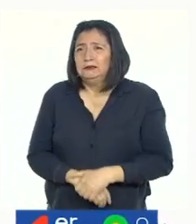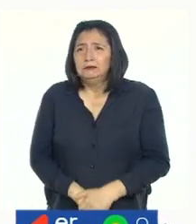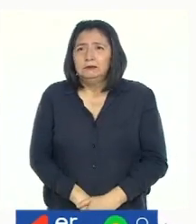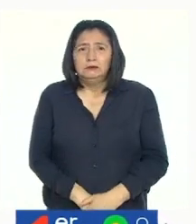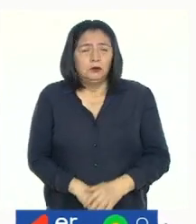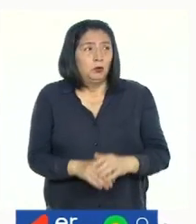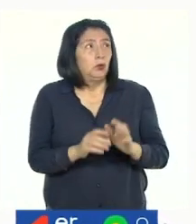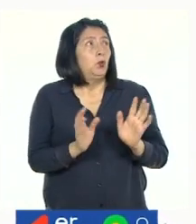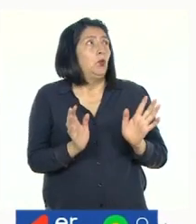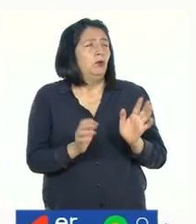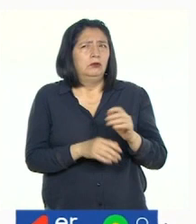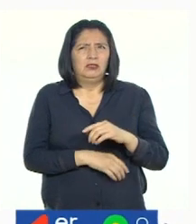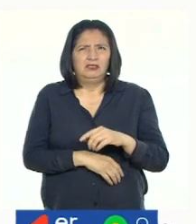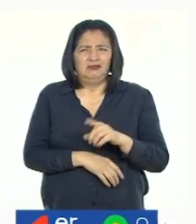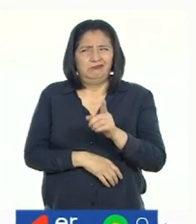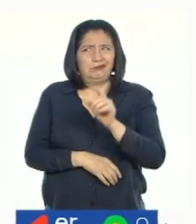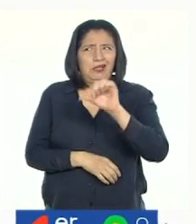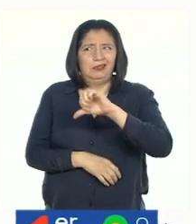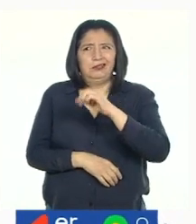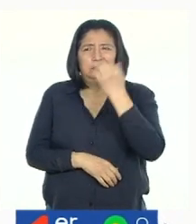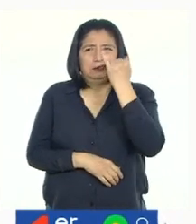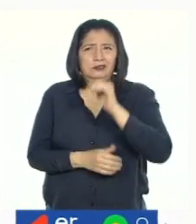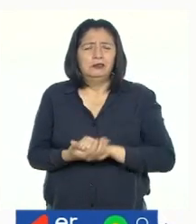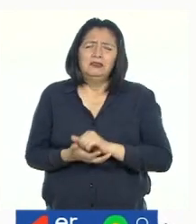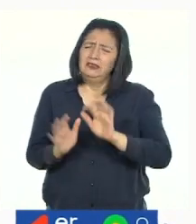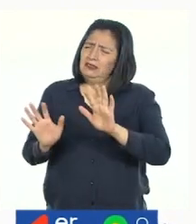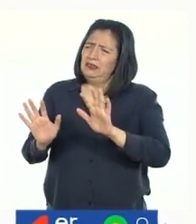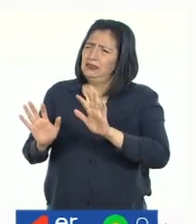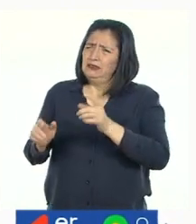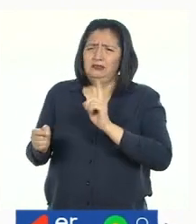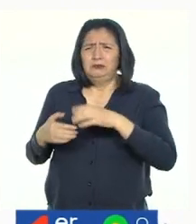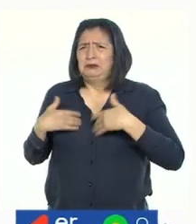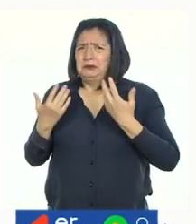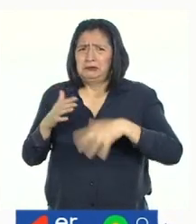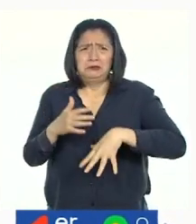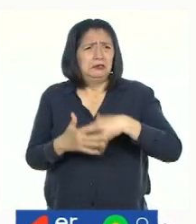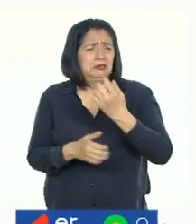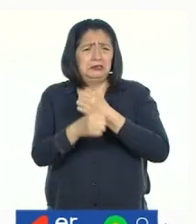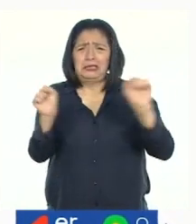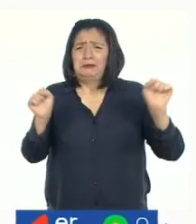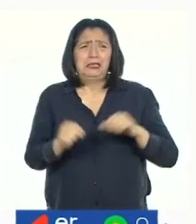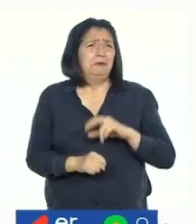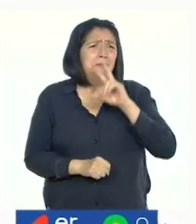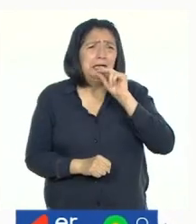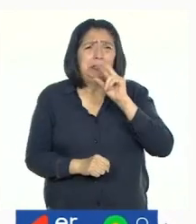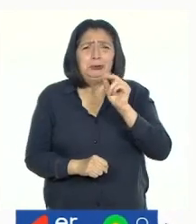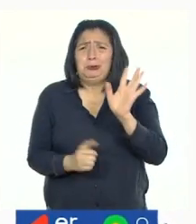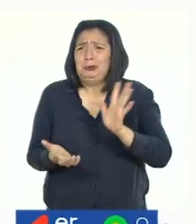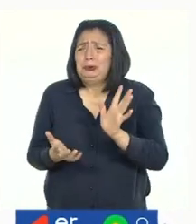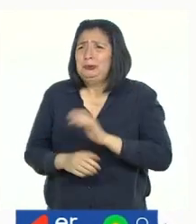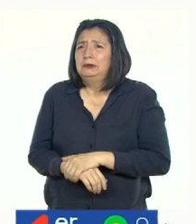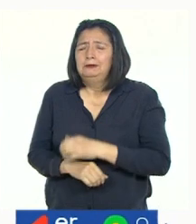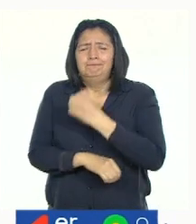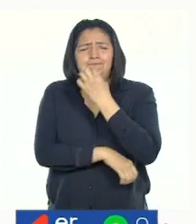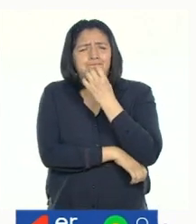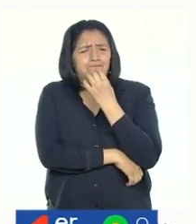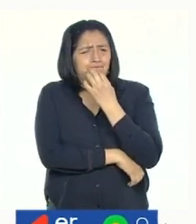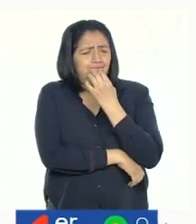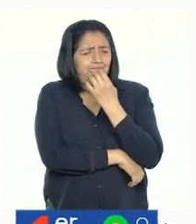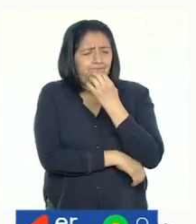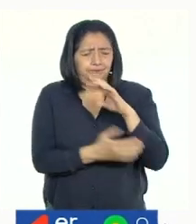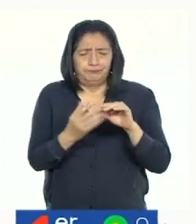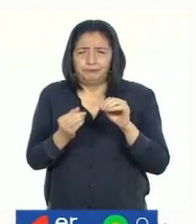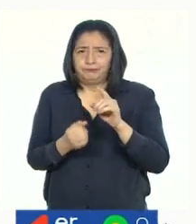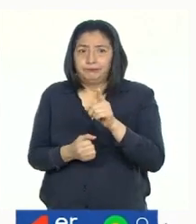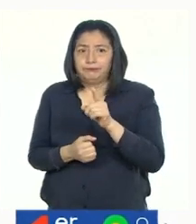¡Oh! ¡Qué mala idea! ¡Ay, Tomás! ¡Ahora no vamos a poder salvar al patito! ¡En el cuento!